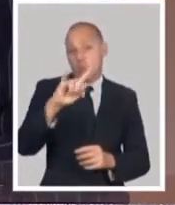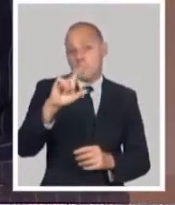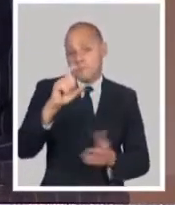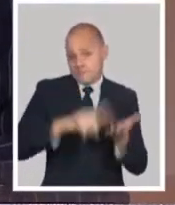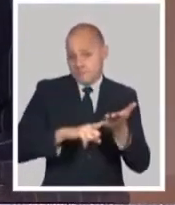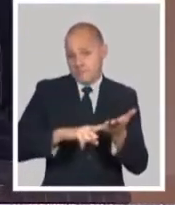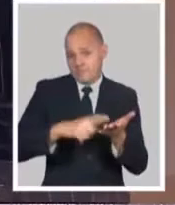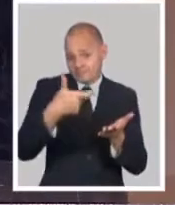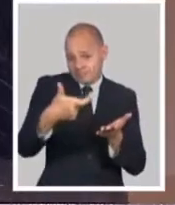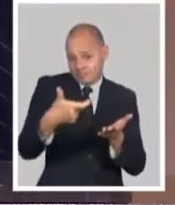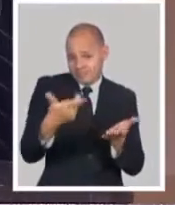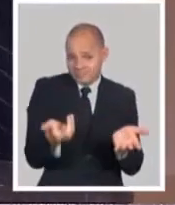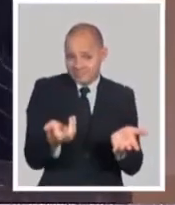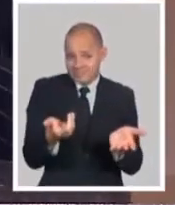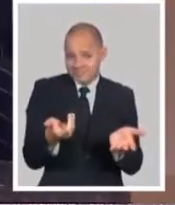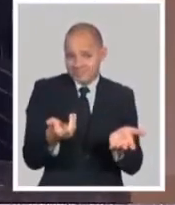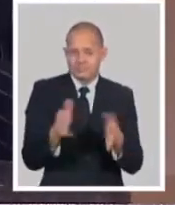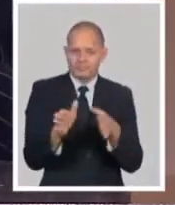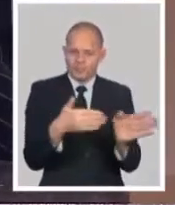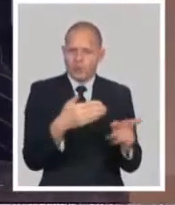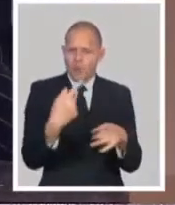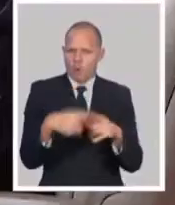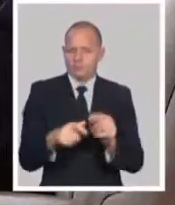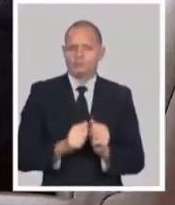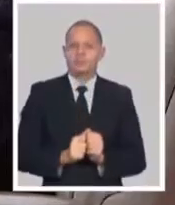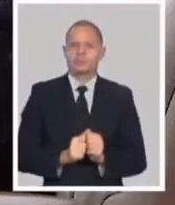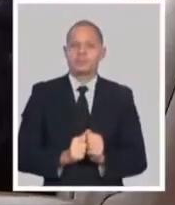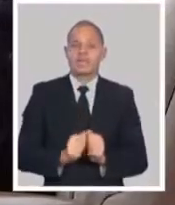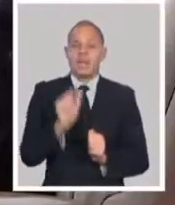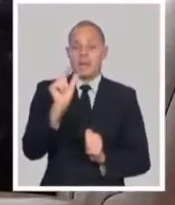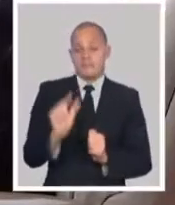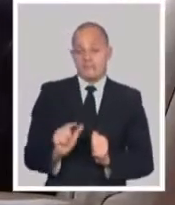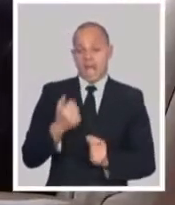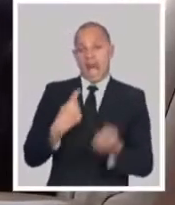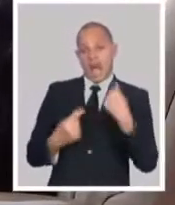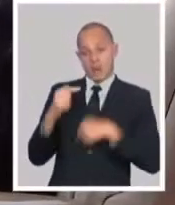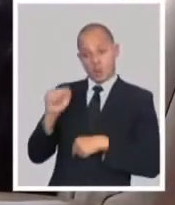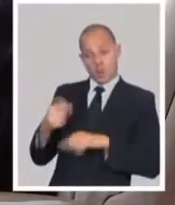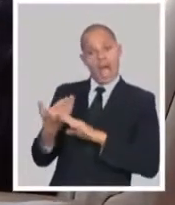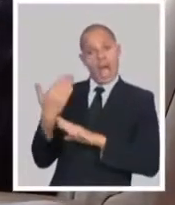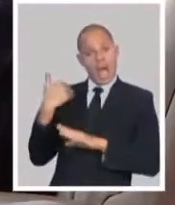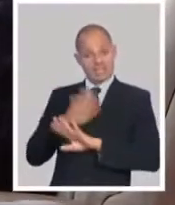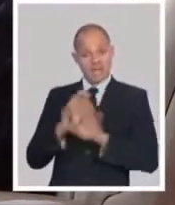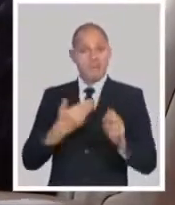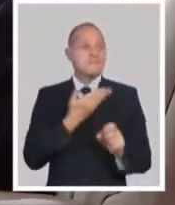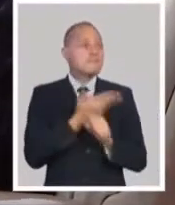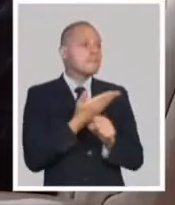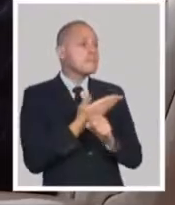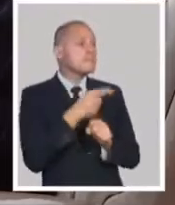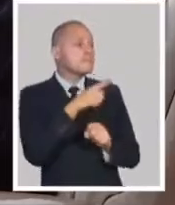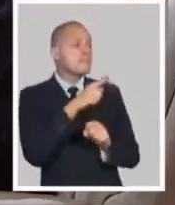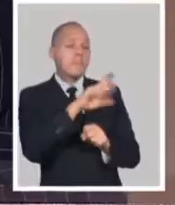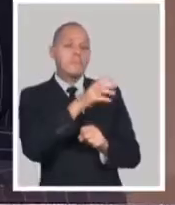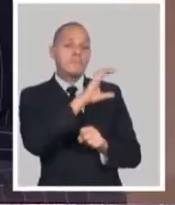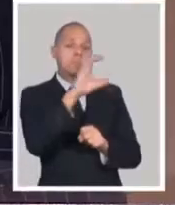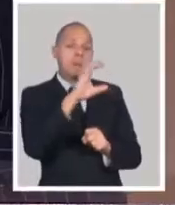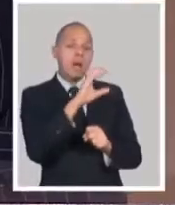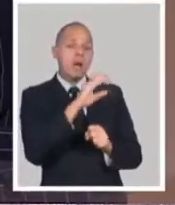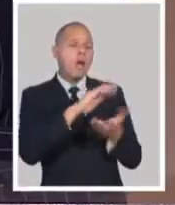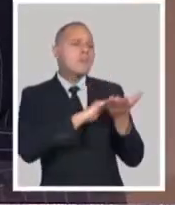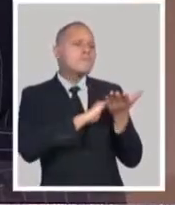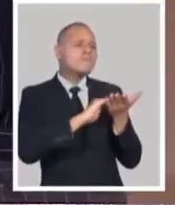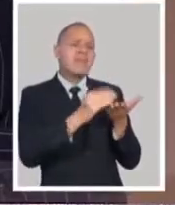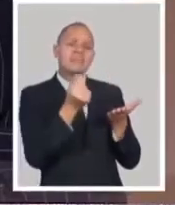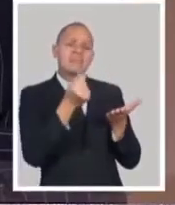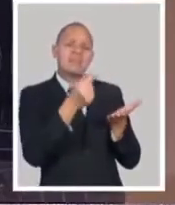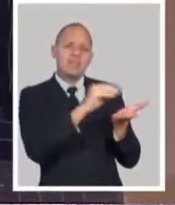En el caso de las personas que tienen crédito, ¿qué les va a pasar? Igual, todos los créditos que hoy otorgan el sistema